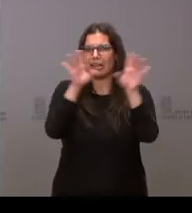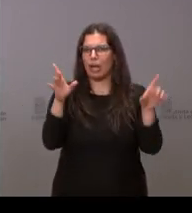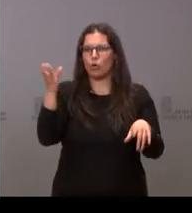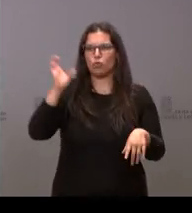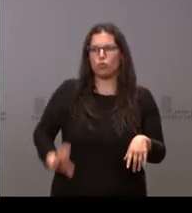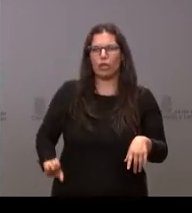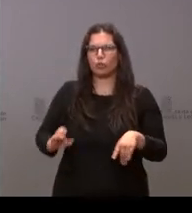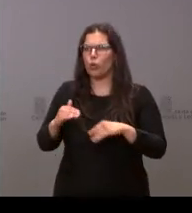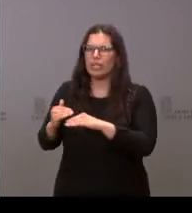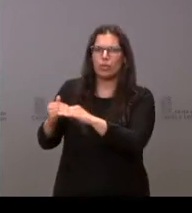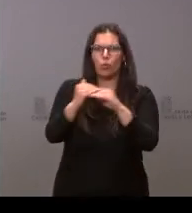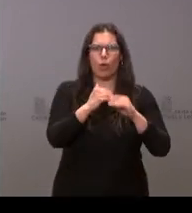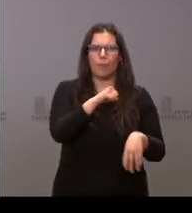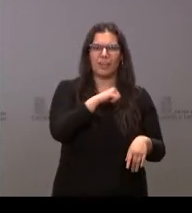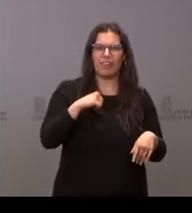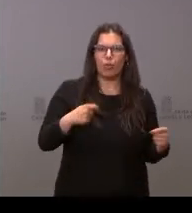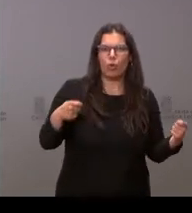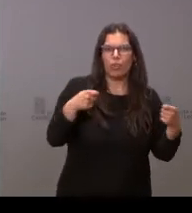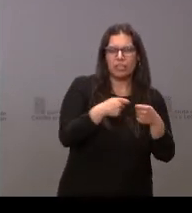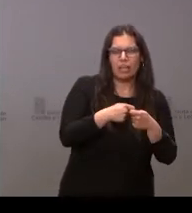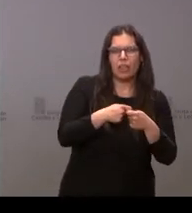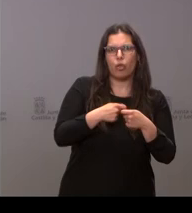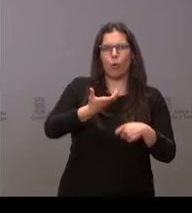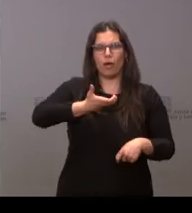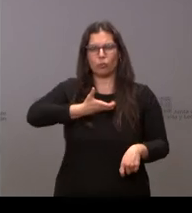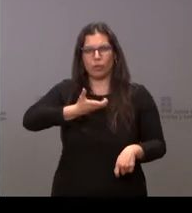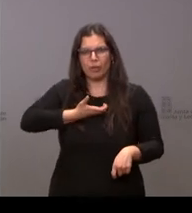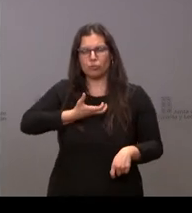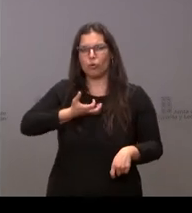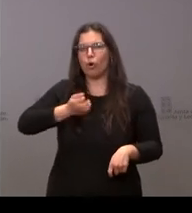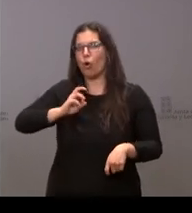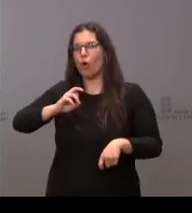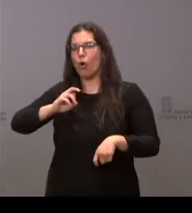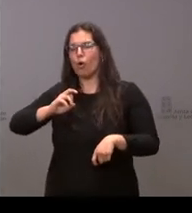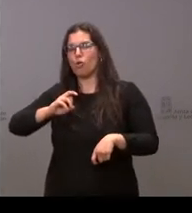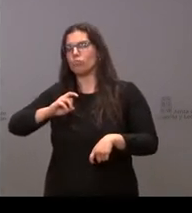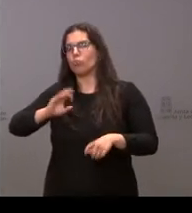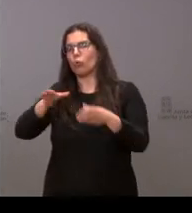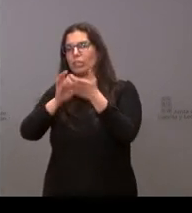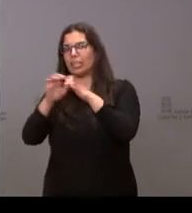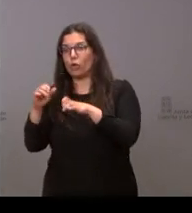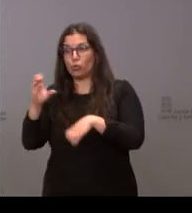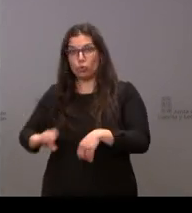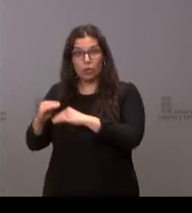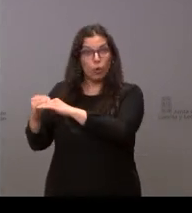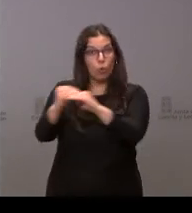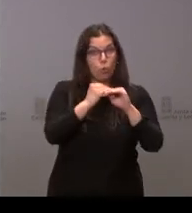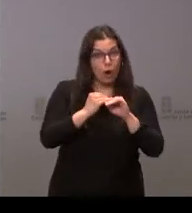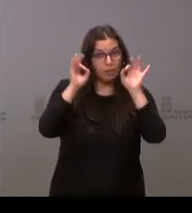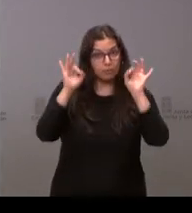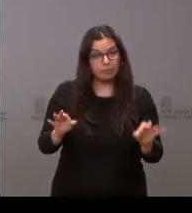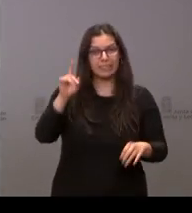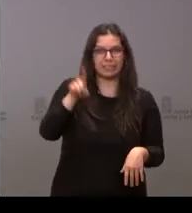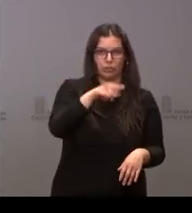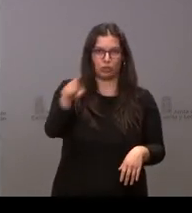mismo de un centro privado concertado, de un centro municipal o de la propia Junta de Castilla y León para hacer la misma labor. Y por otra